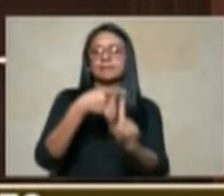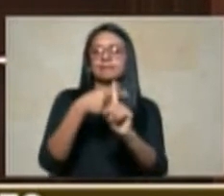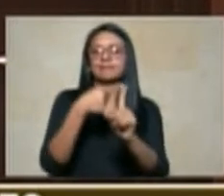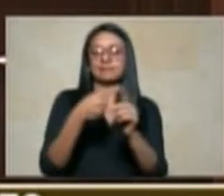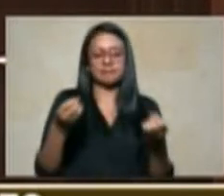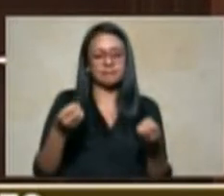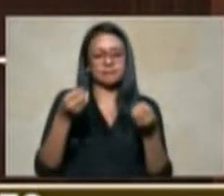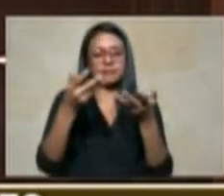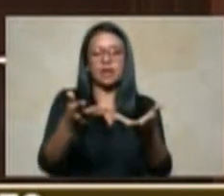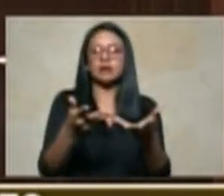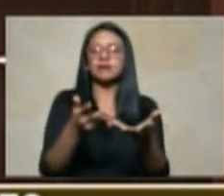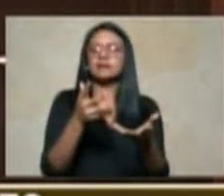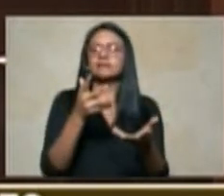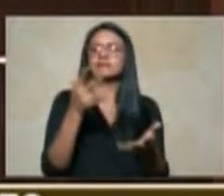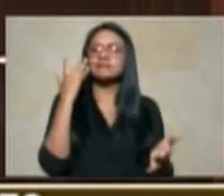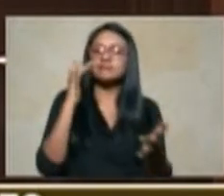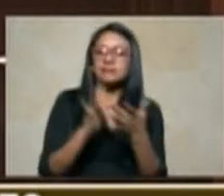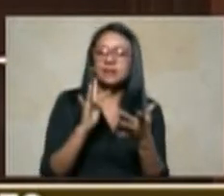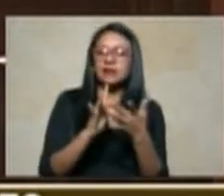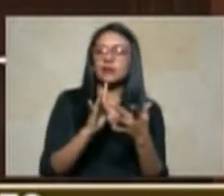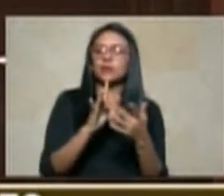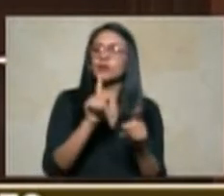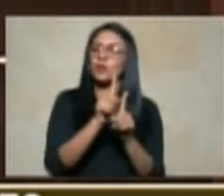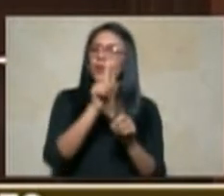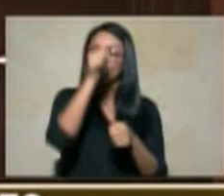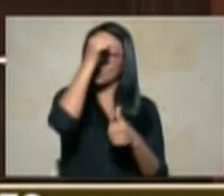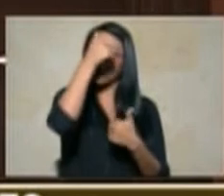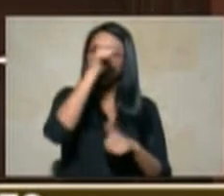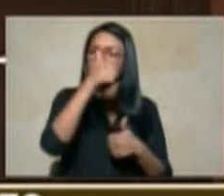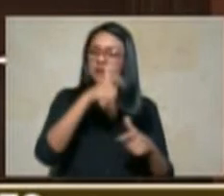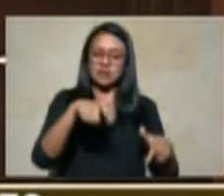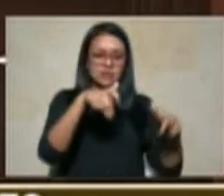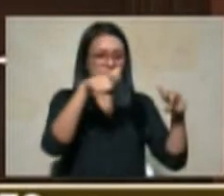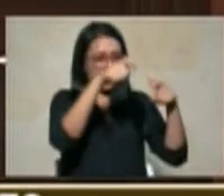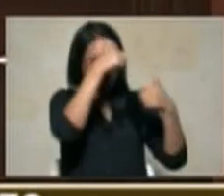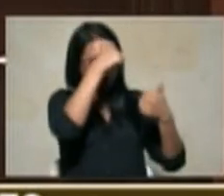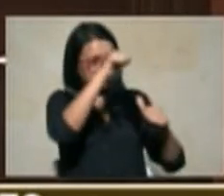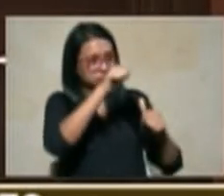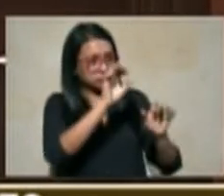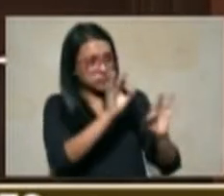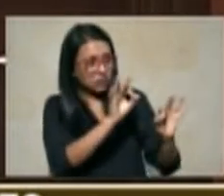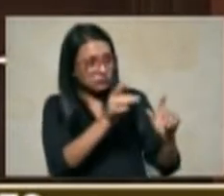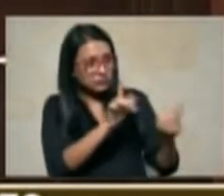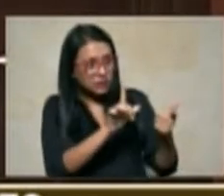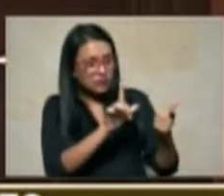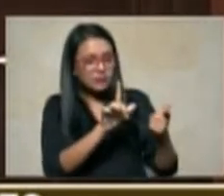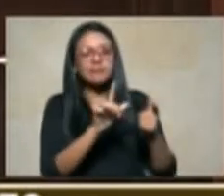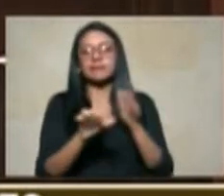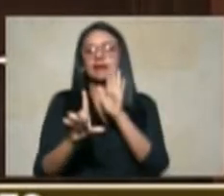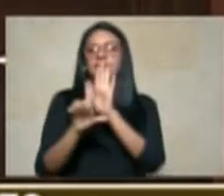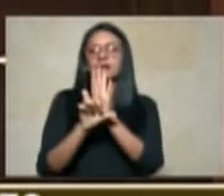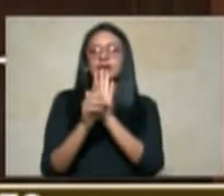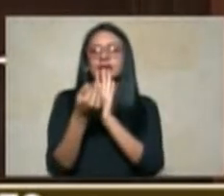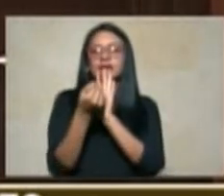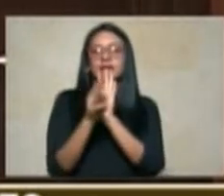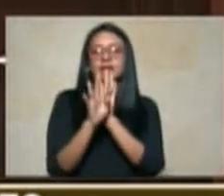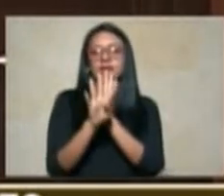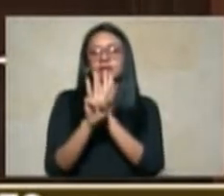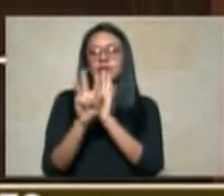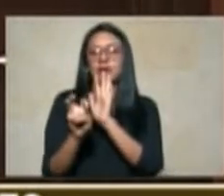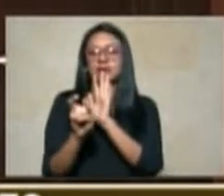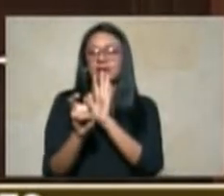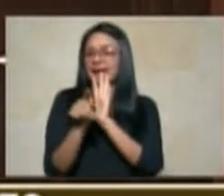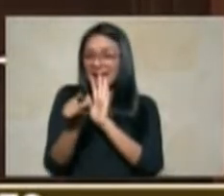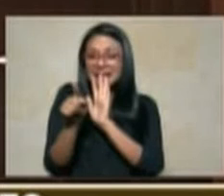el criterio del tribunal y por supuesto la 1448 determinaba ese es uno de tantos en donde el